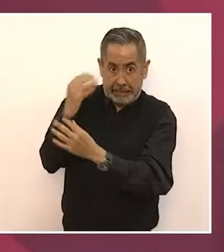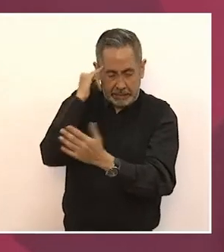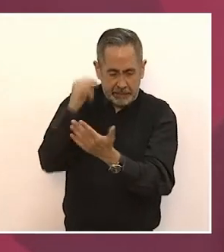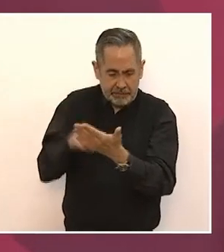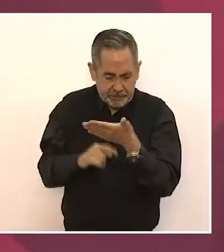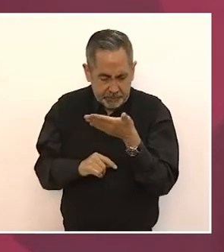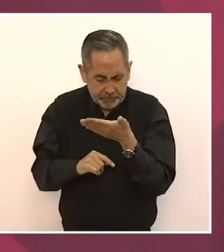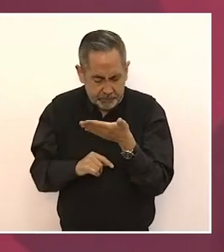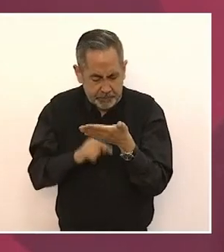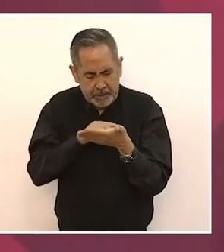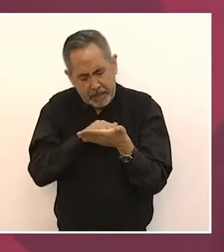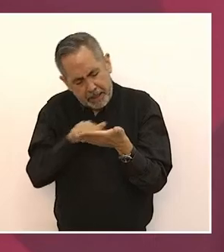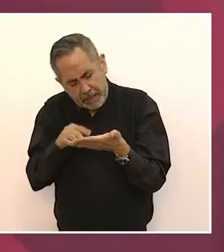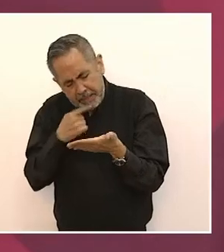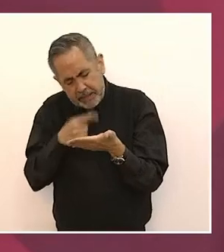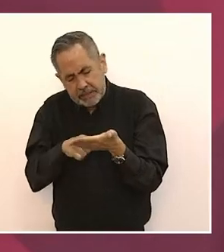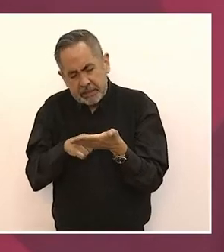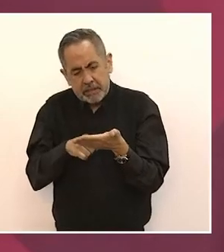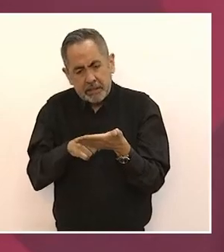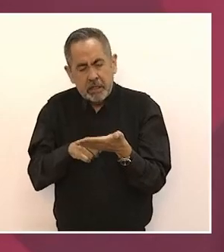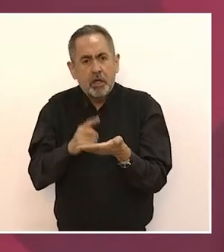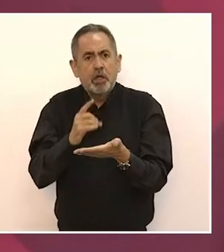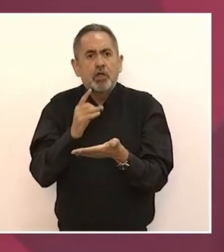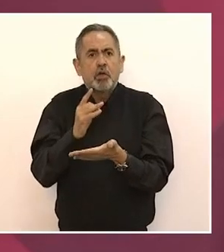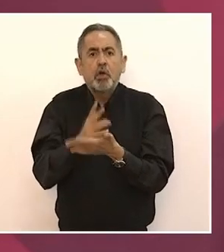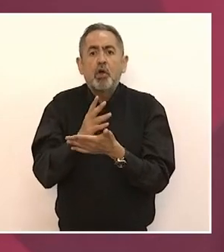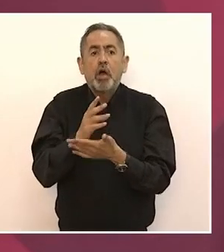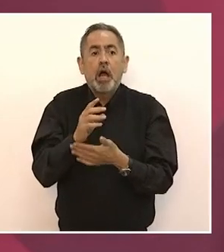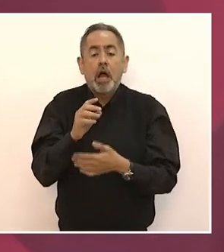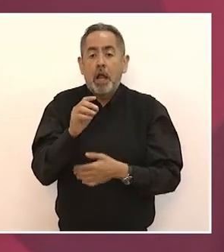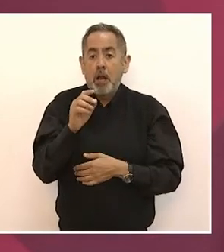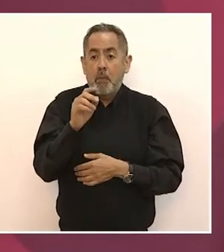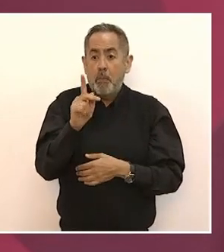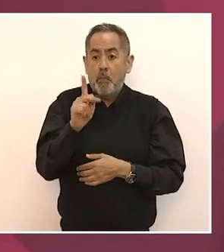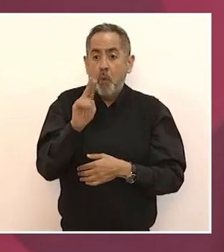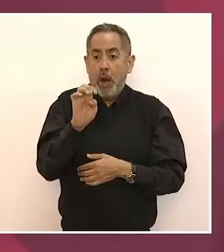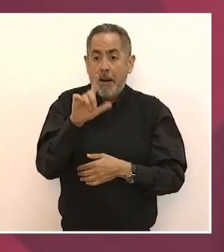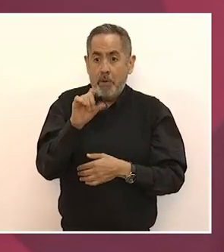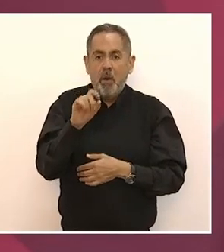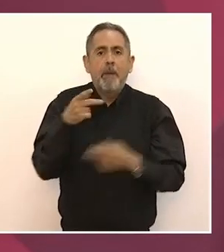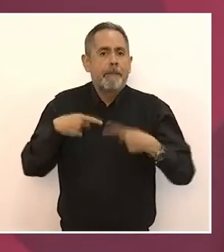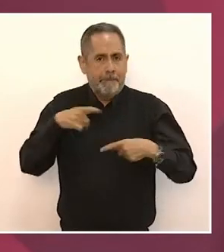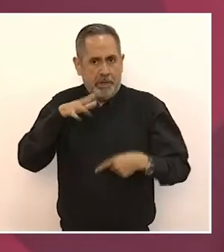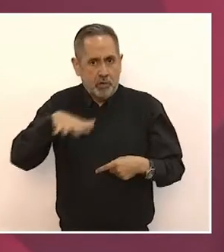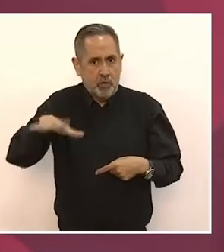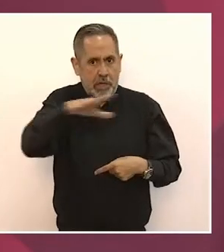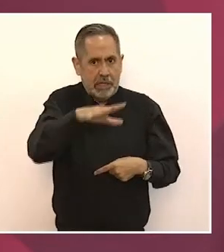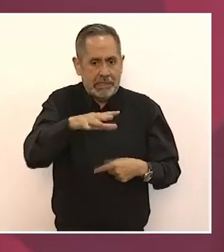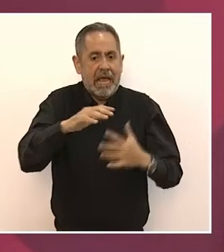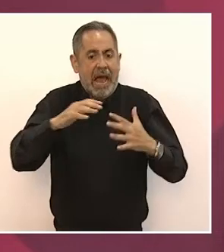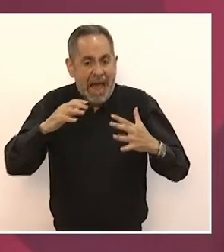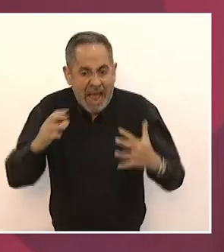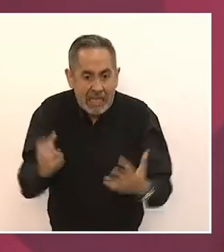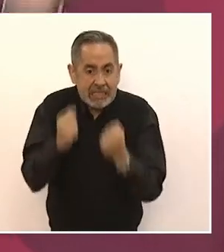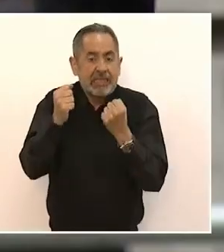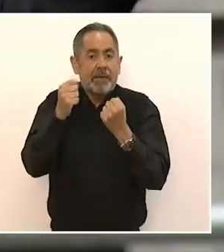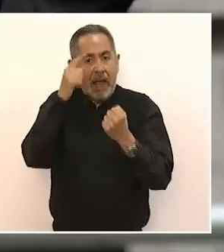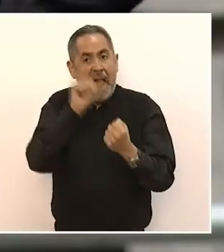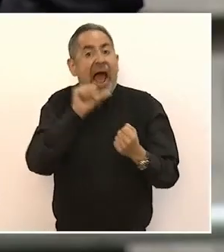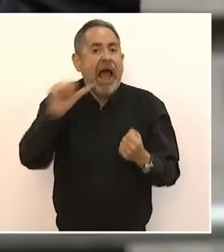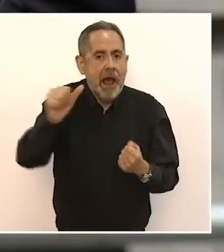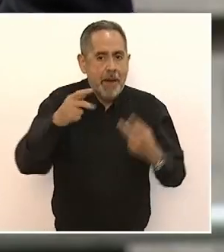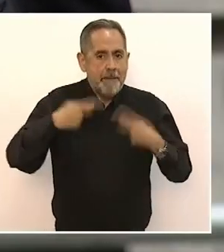sólo el pueblo puede salvar al pueblo, allá